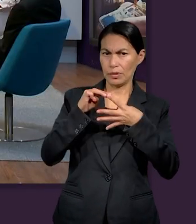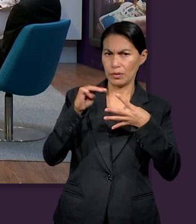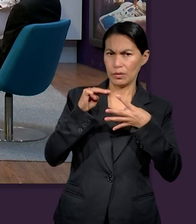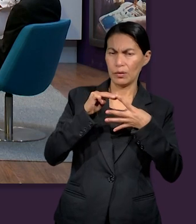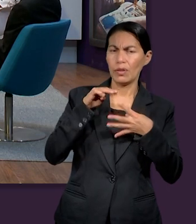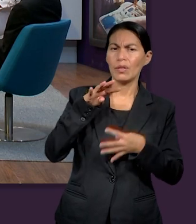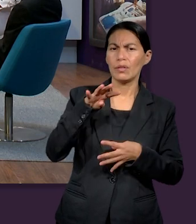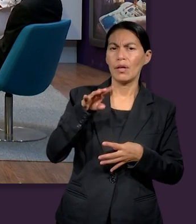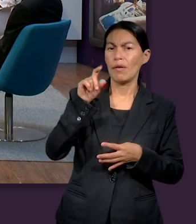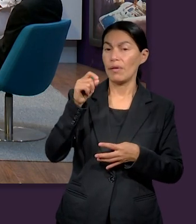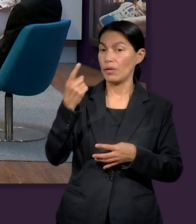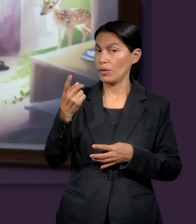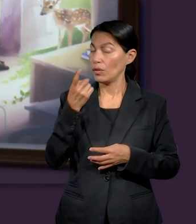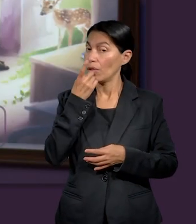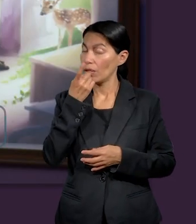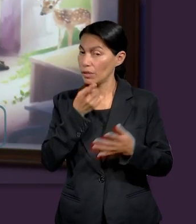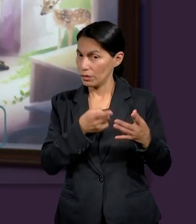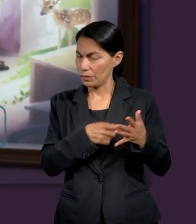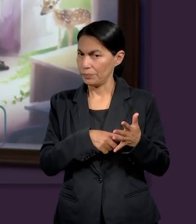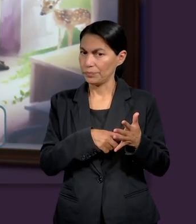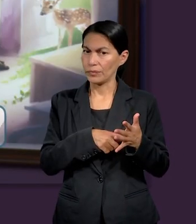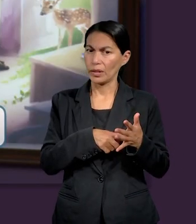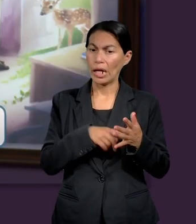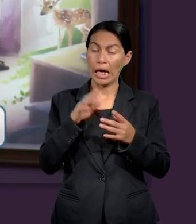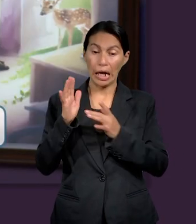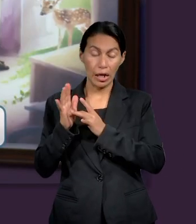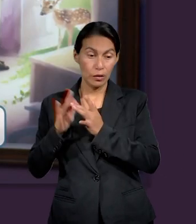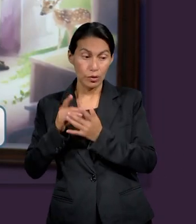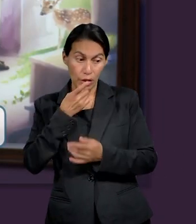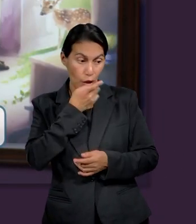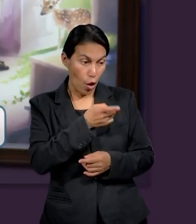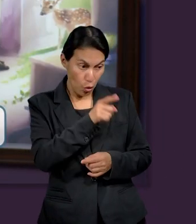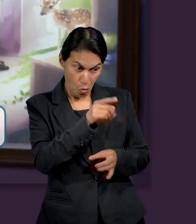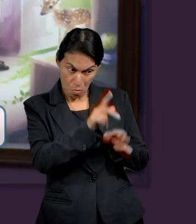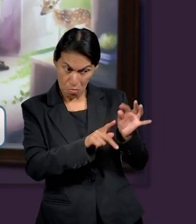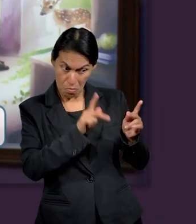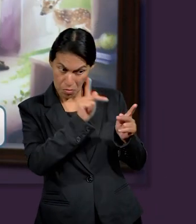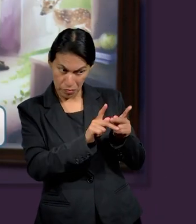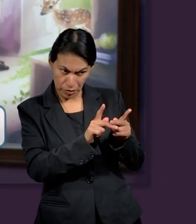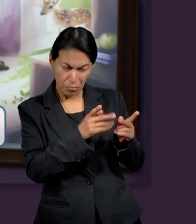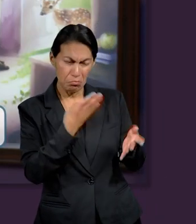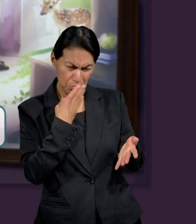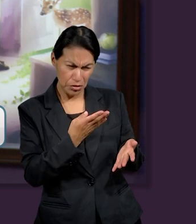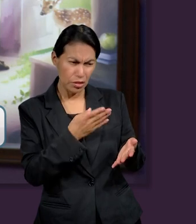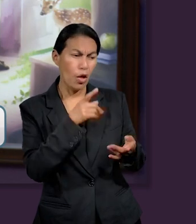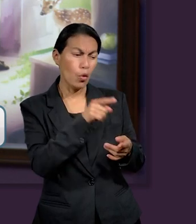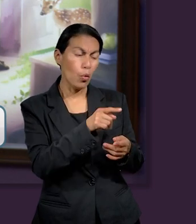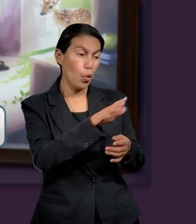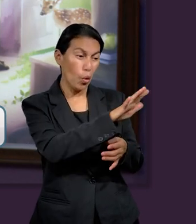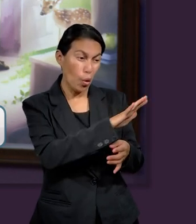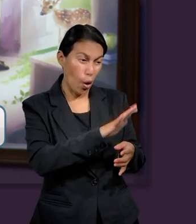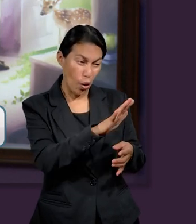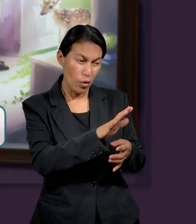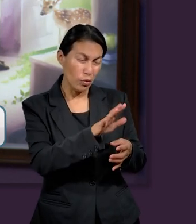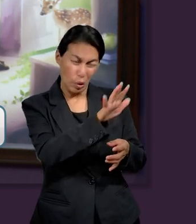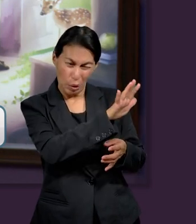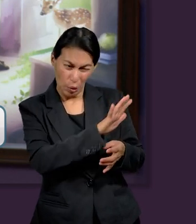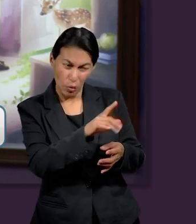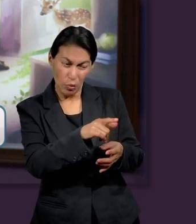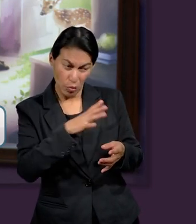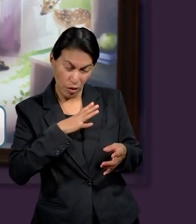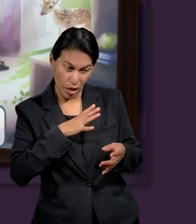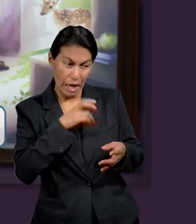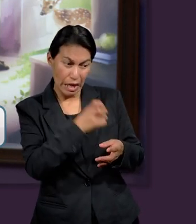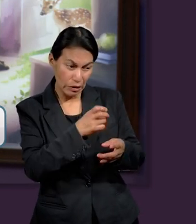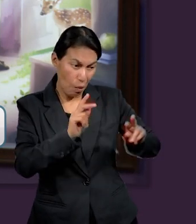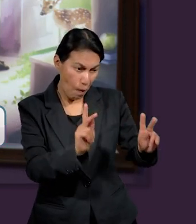Mateo 19.21 dice, Jesús le dijo, si quieres ser perfecto, anda, vende lo que tienes, dale a los pobres y tendrás